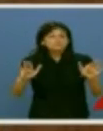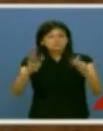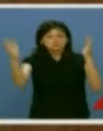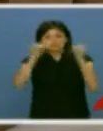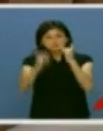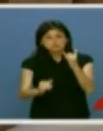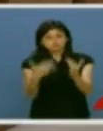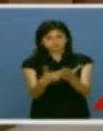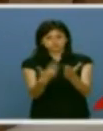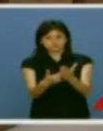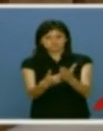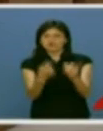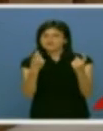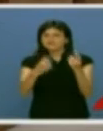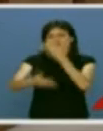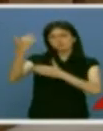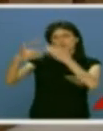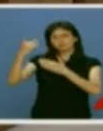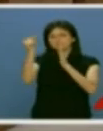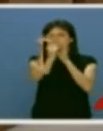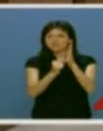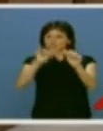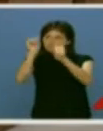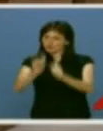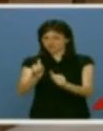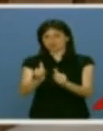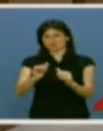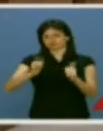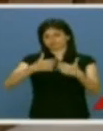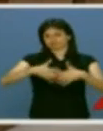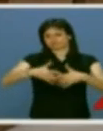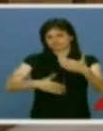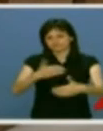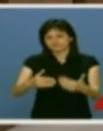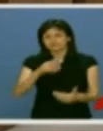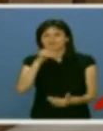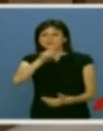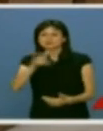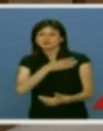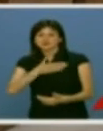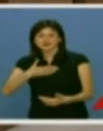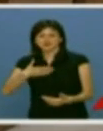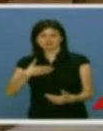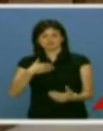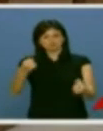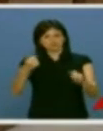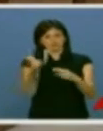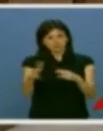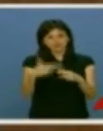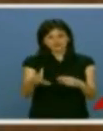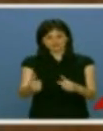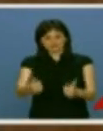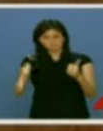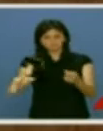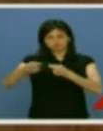demuestra que es necesario volver a los principios que inspiraron ese modelo. Eso es lo que nos demandan quienes quieren un mayor poder político, un mayor